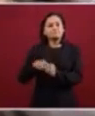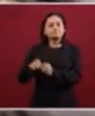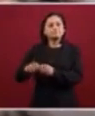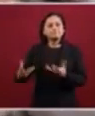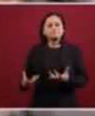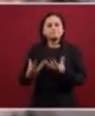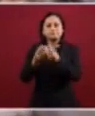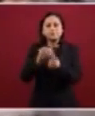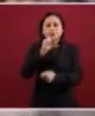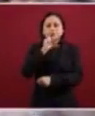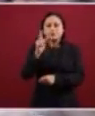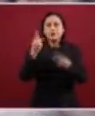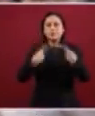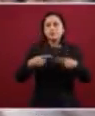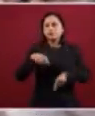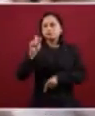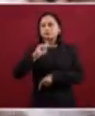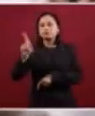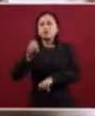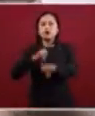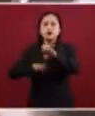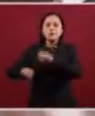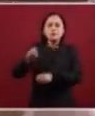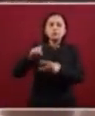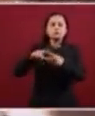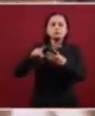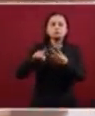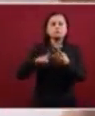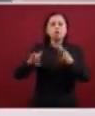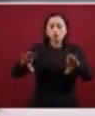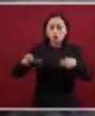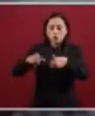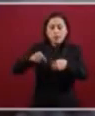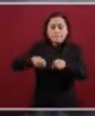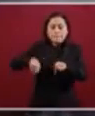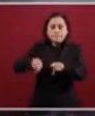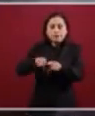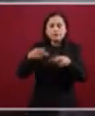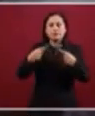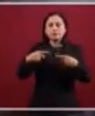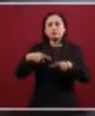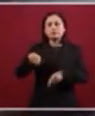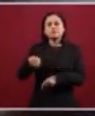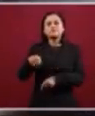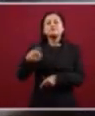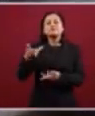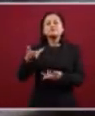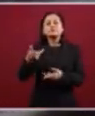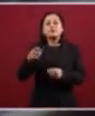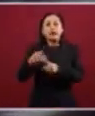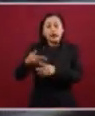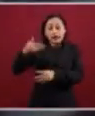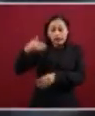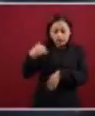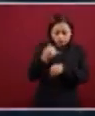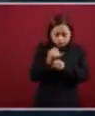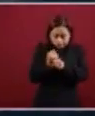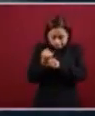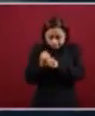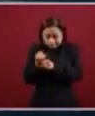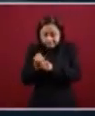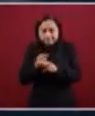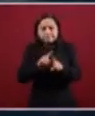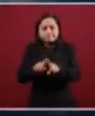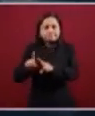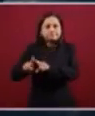con académicos, empresarios y las propias comunidades. A partir de estudios científicos, planeación territorial